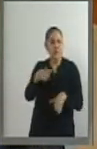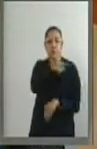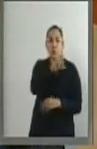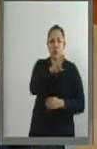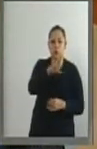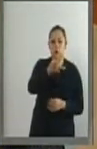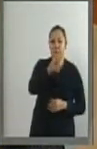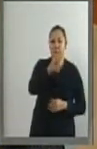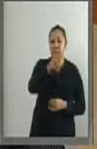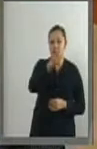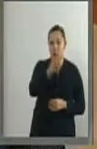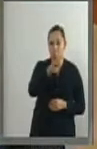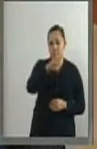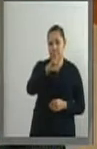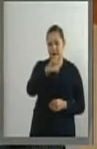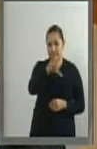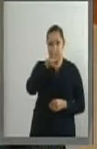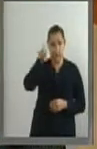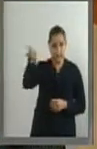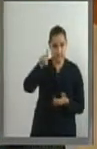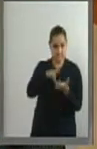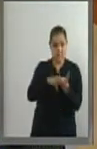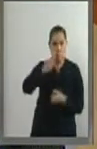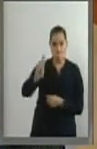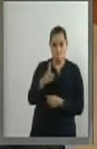desarrolla en la UNAM, por ejemplo,